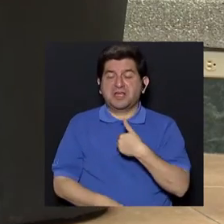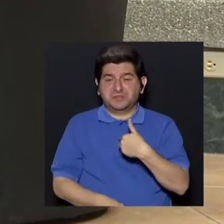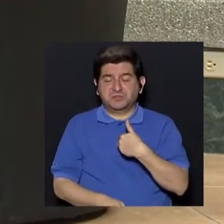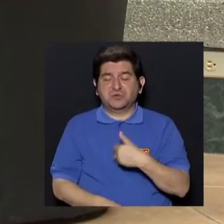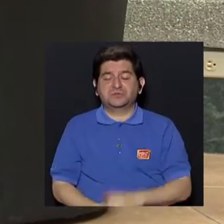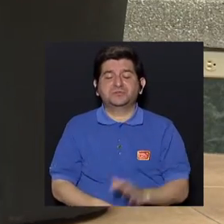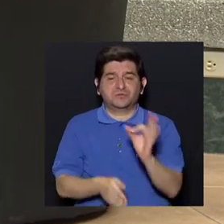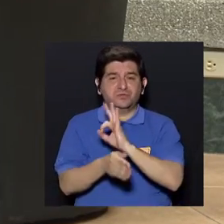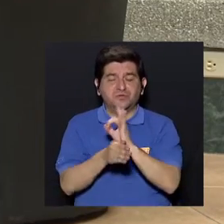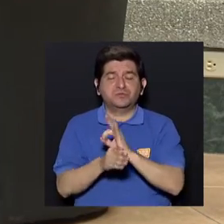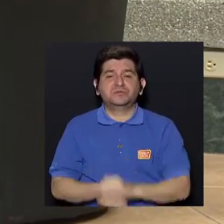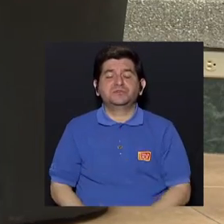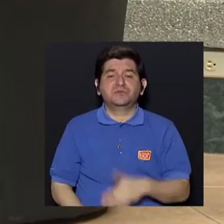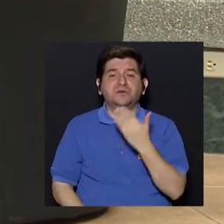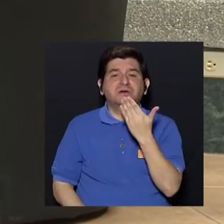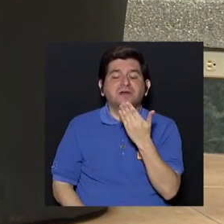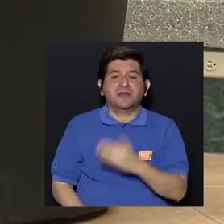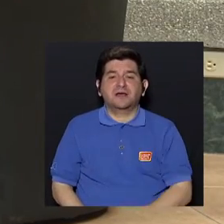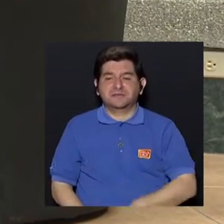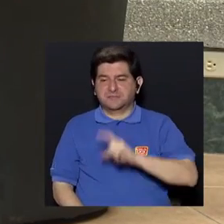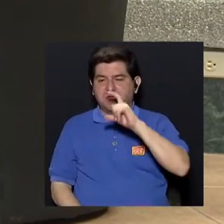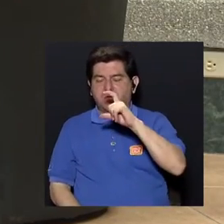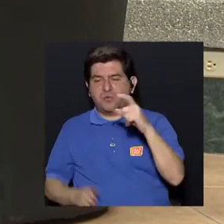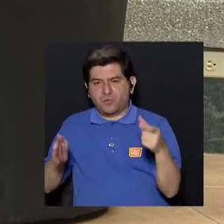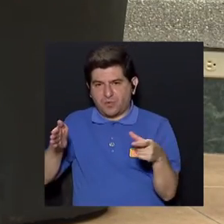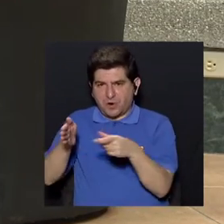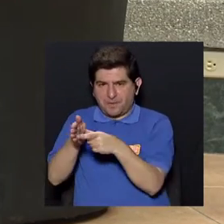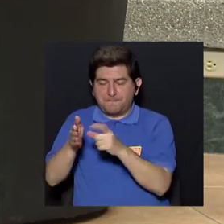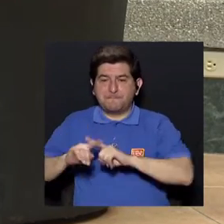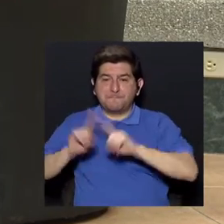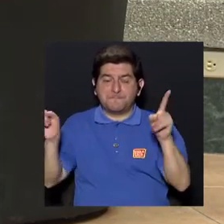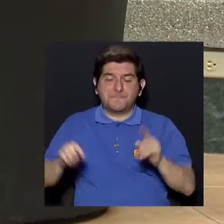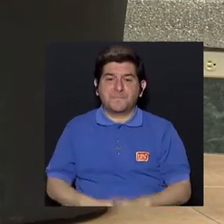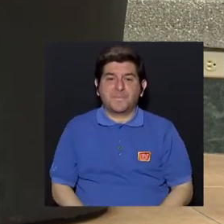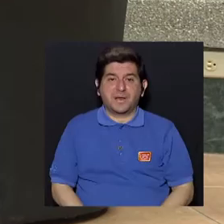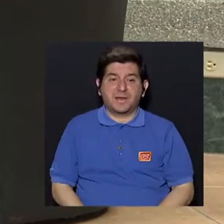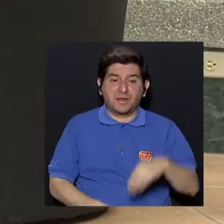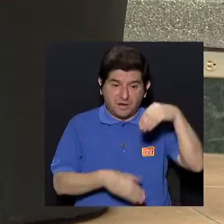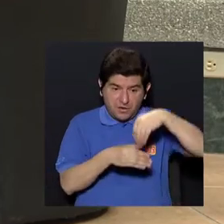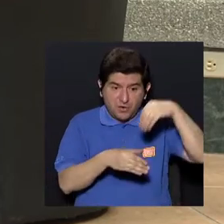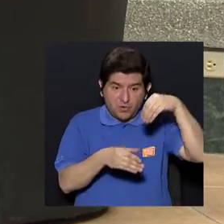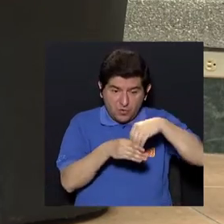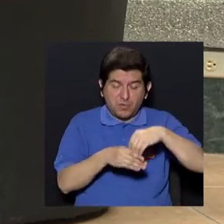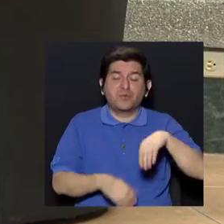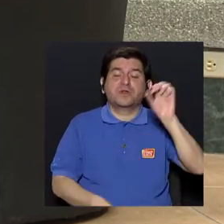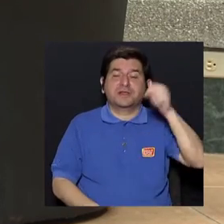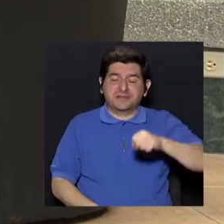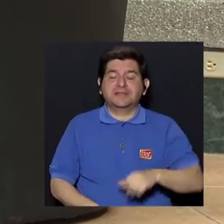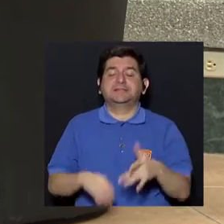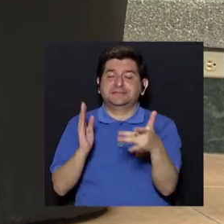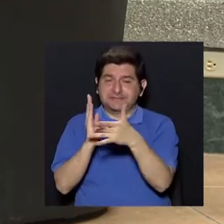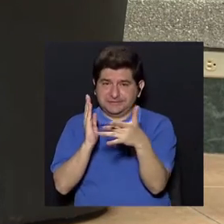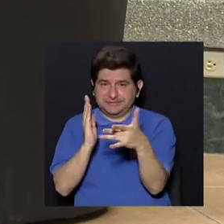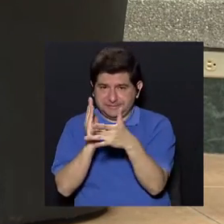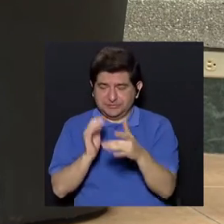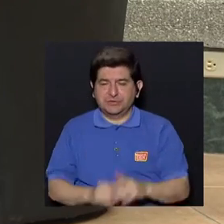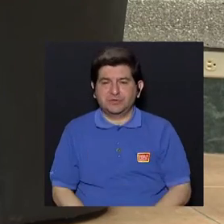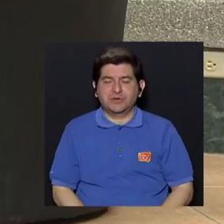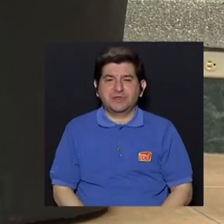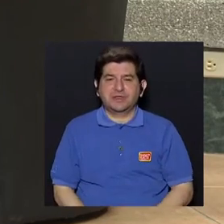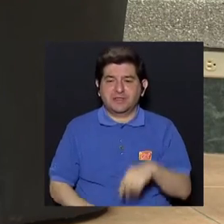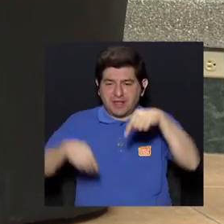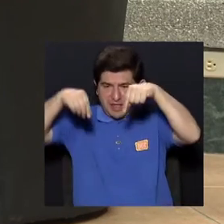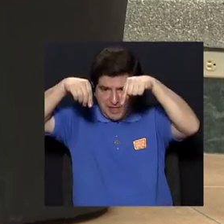baterías, este, pero van a tener componentes que son electrónicos, ¿verdad? Entonces, las